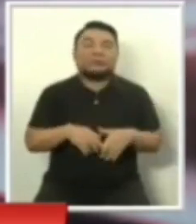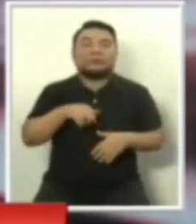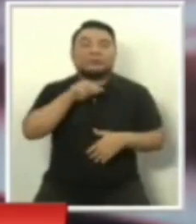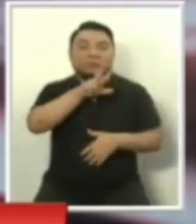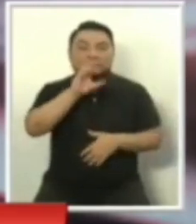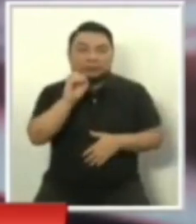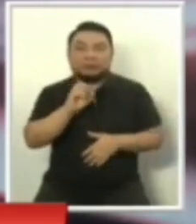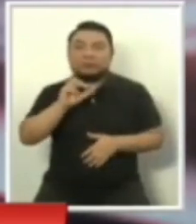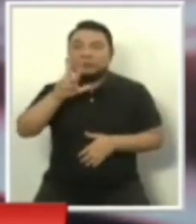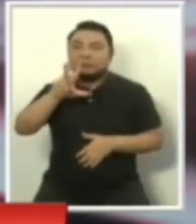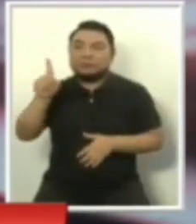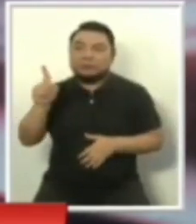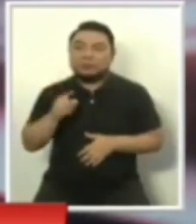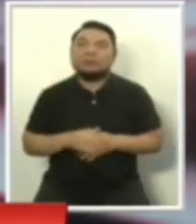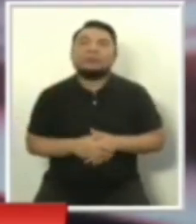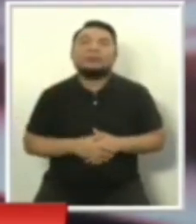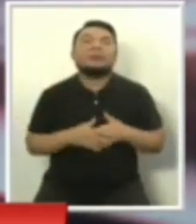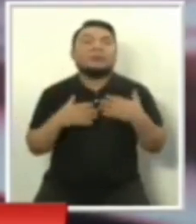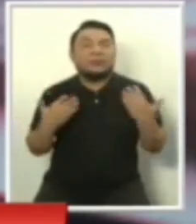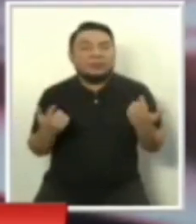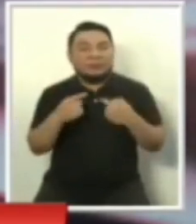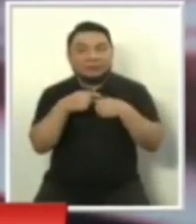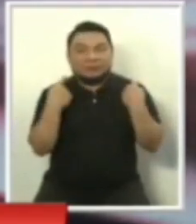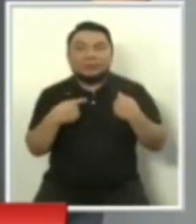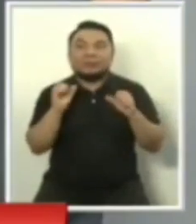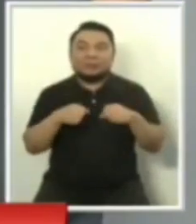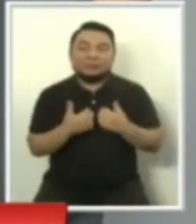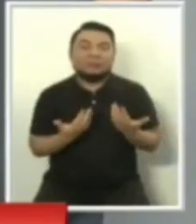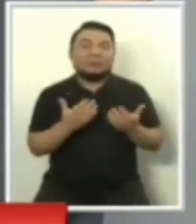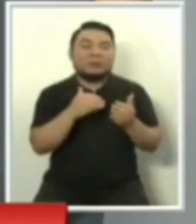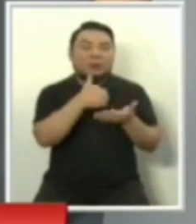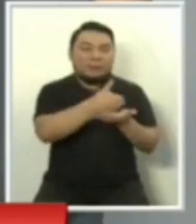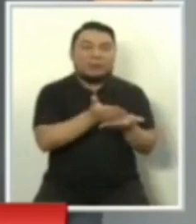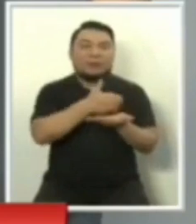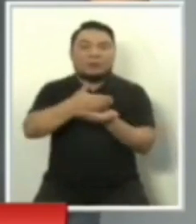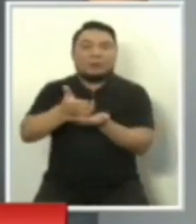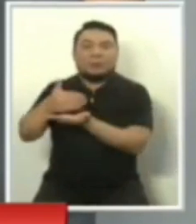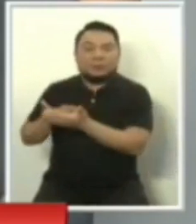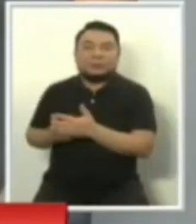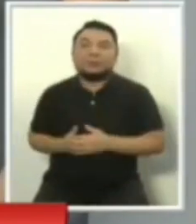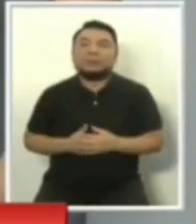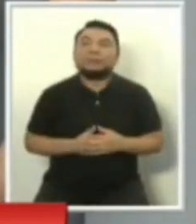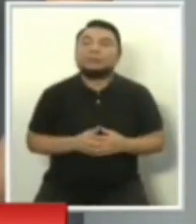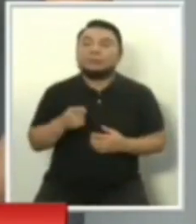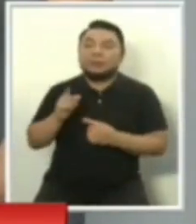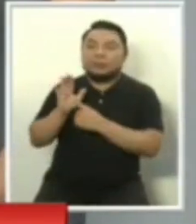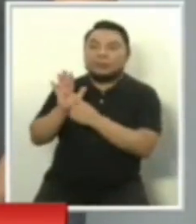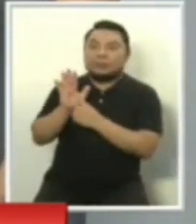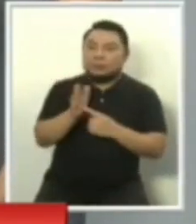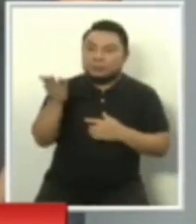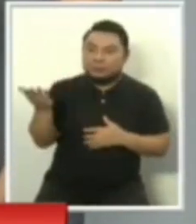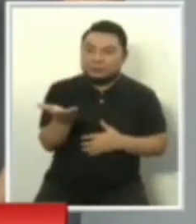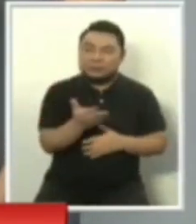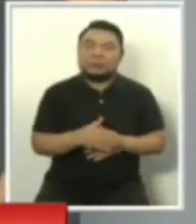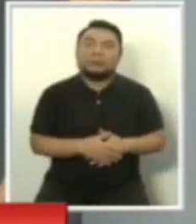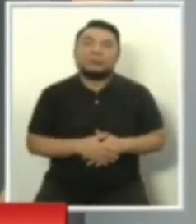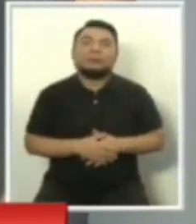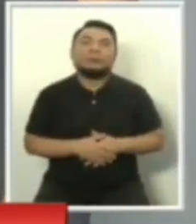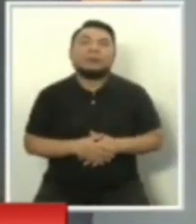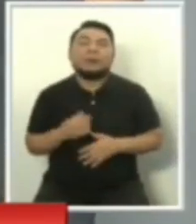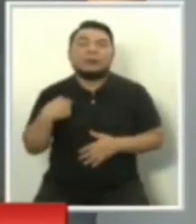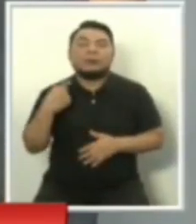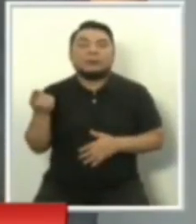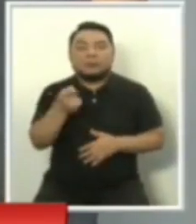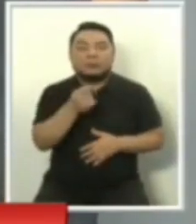el 31, son 18, tenemos que repartirlos así. Vamos a ver entonces, vas a ir mostrando por favor las bolillas y yo voy a